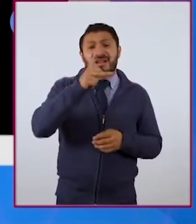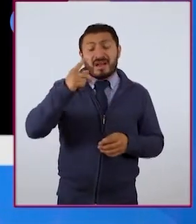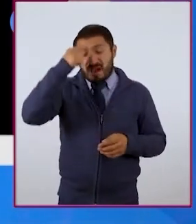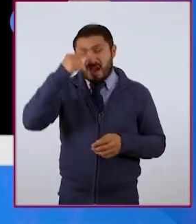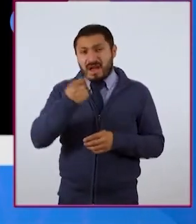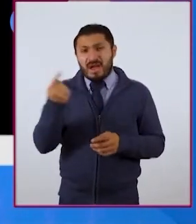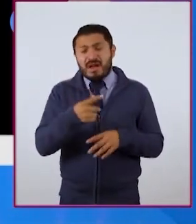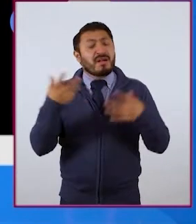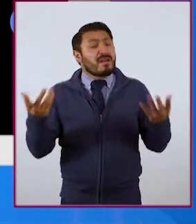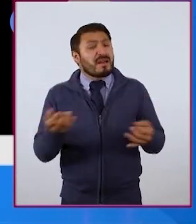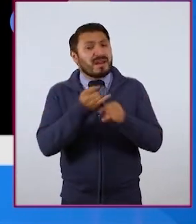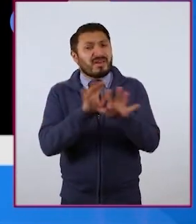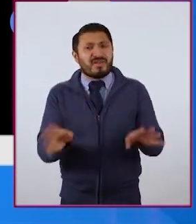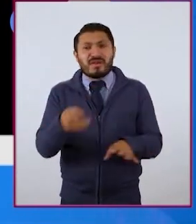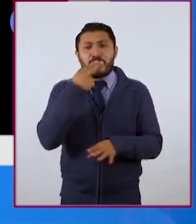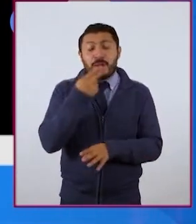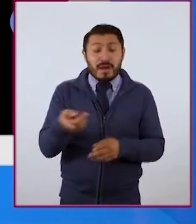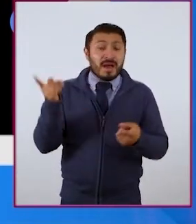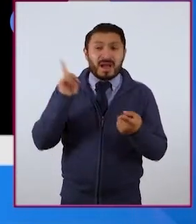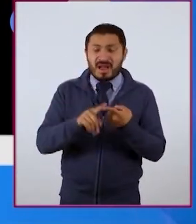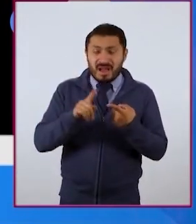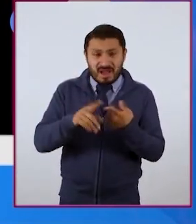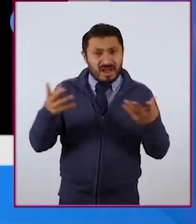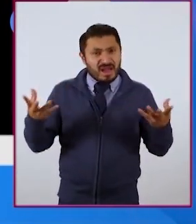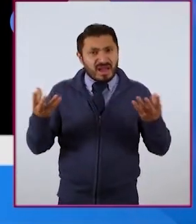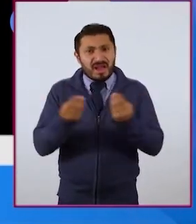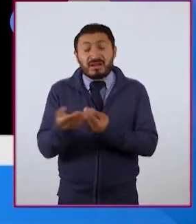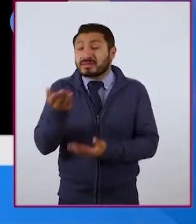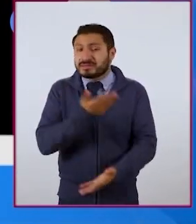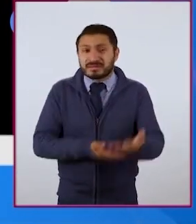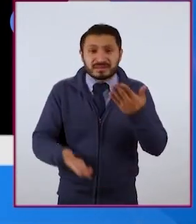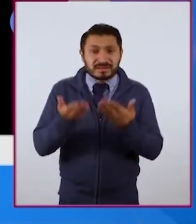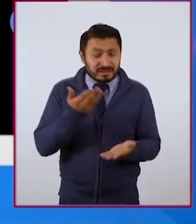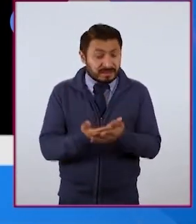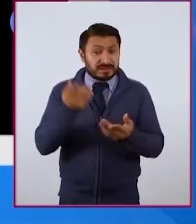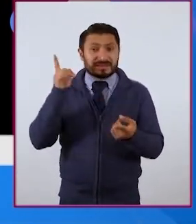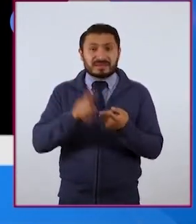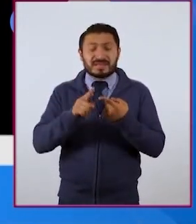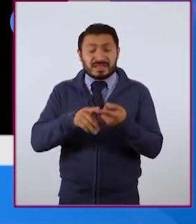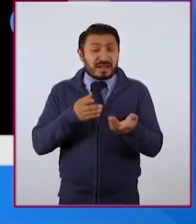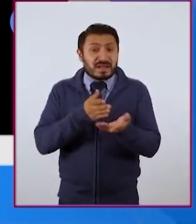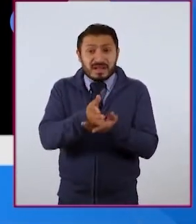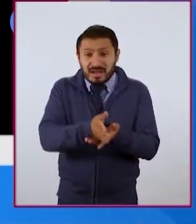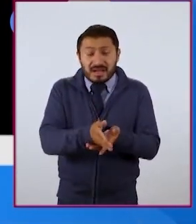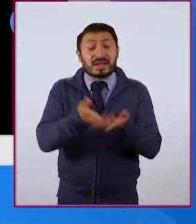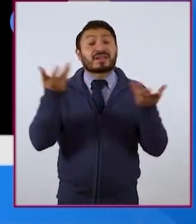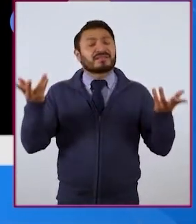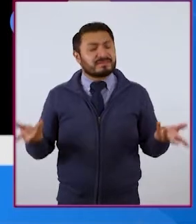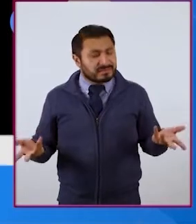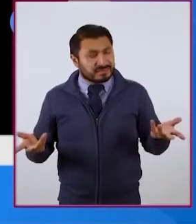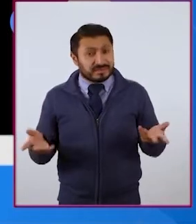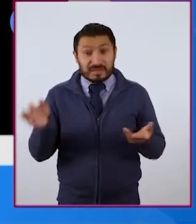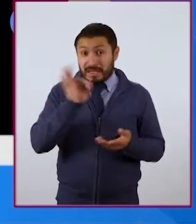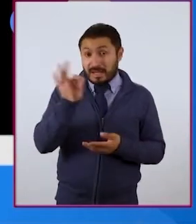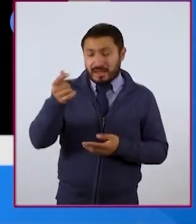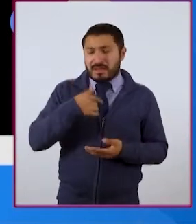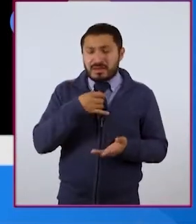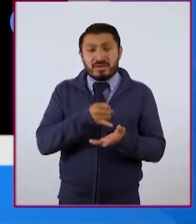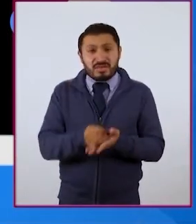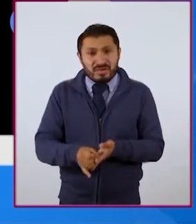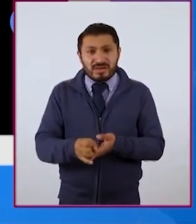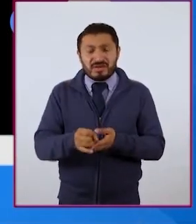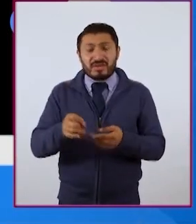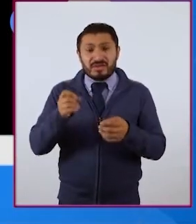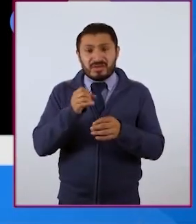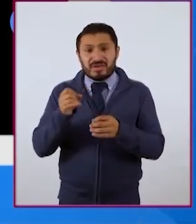para qué se usa mi información, con quién la van a compartir o quién va a tener acceso a ella. Y en dado caso que yo decida bajar mi